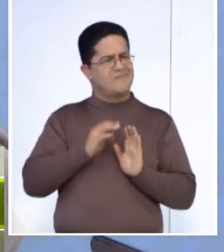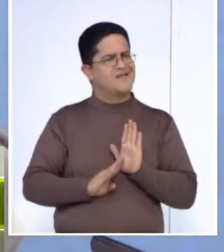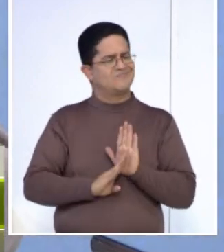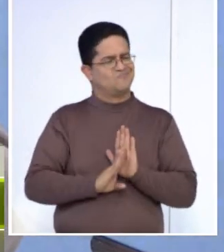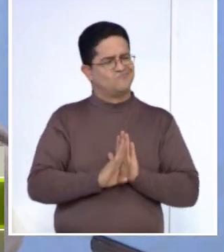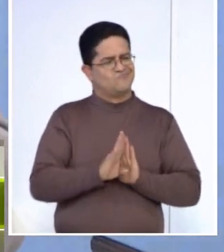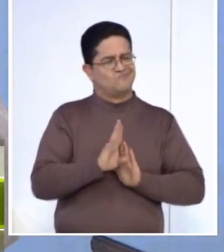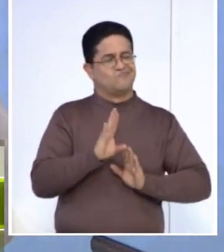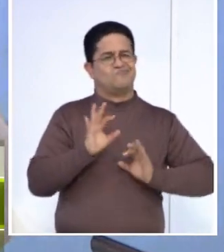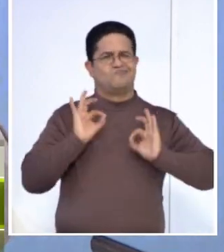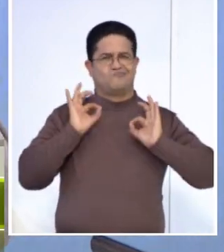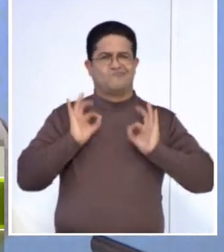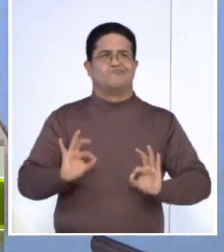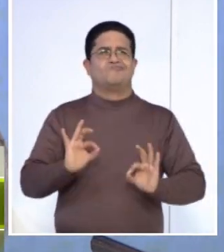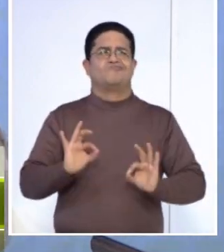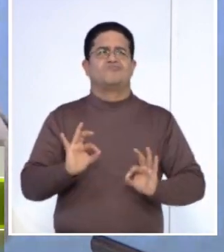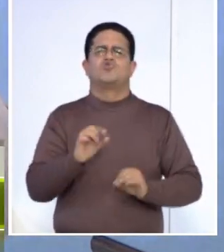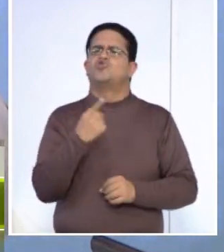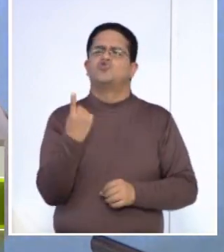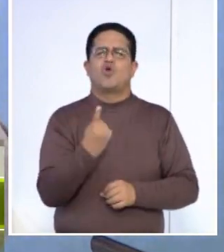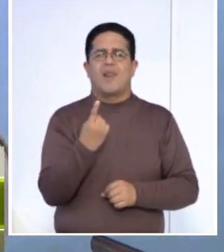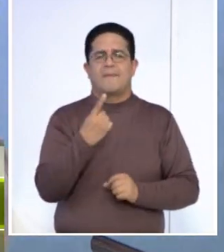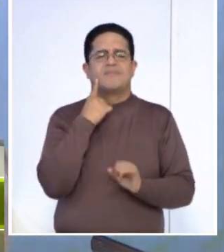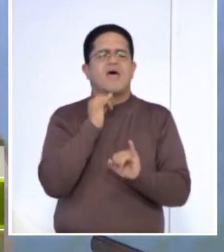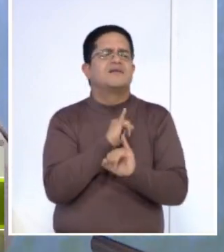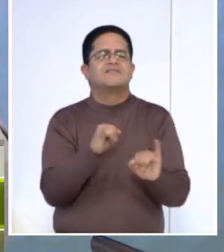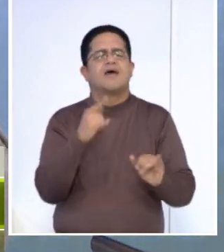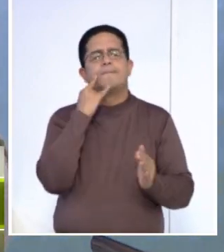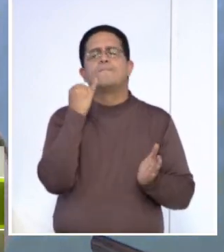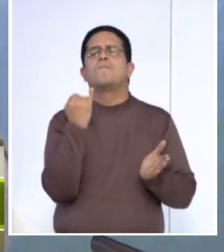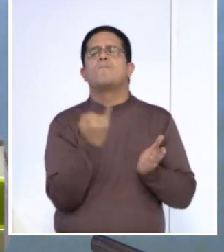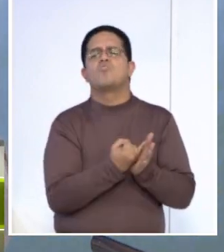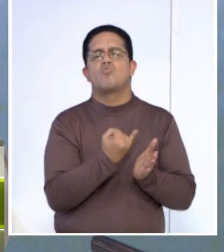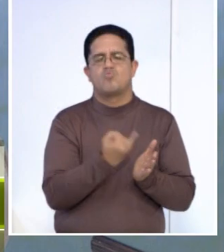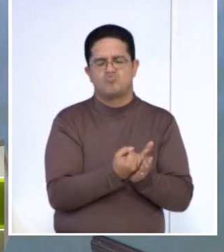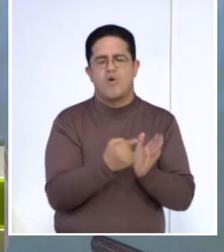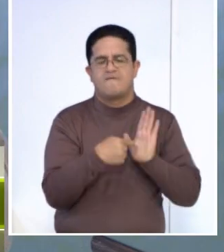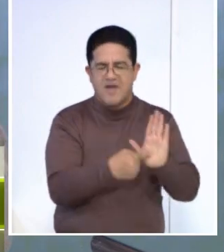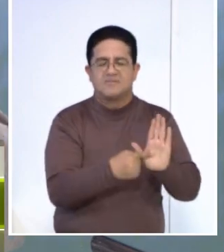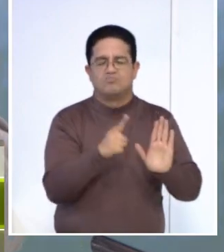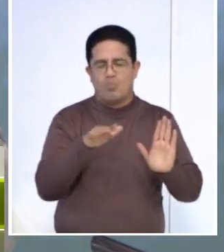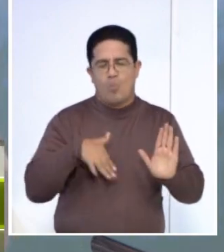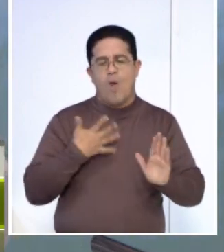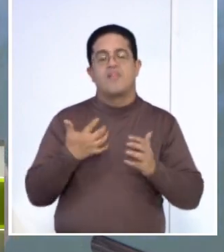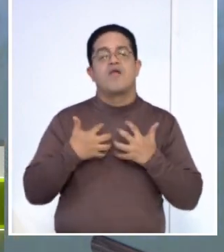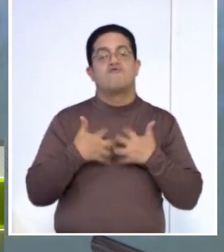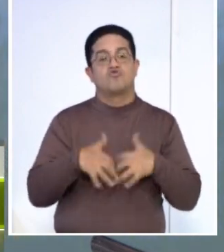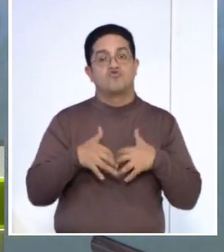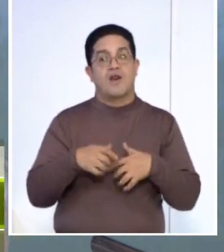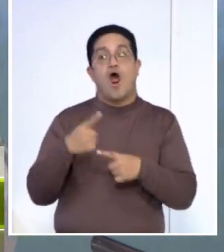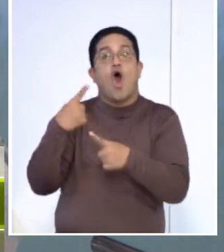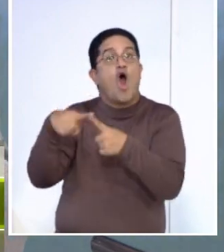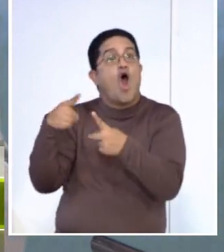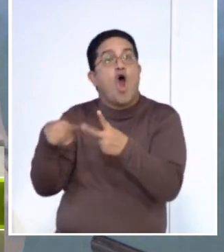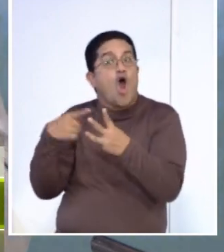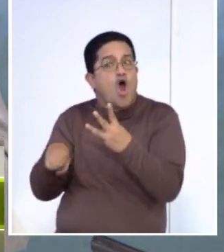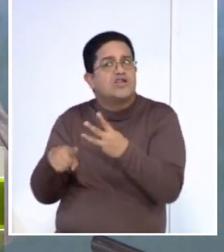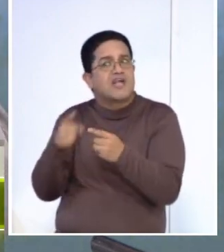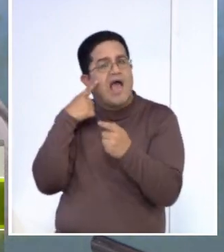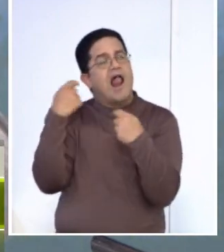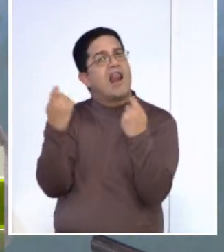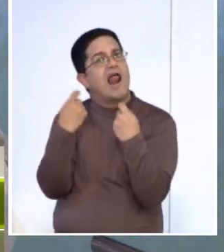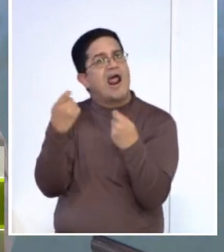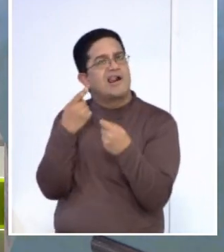apropiadamente. Es lo único que está bien descrito que mejora el sistema inmunológico. Todas las otras cosas que existen por ahí en el mercado